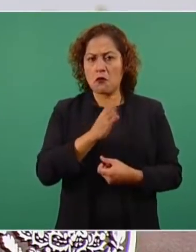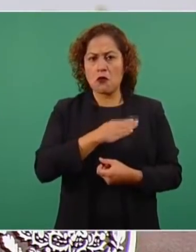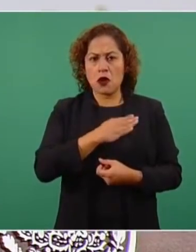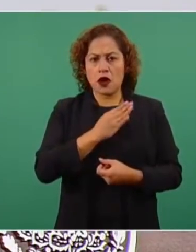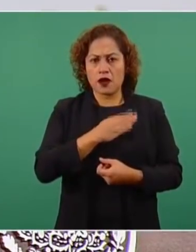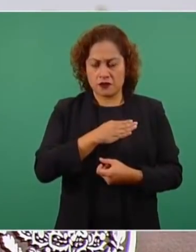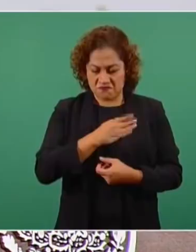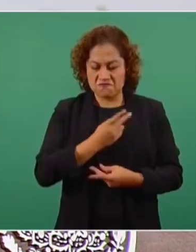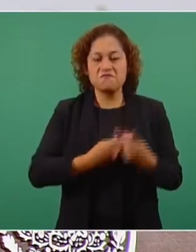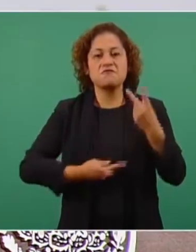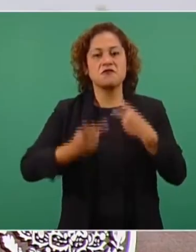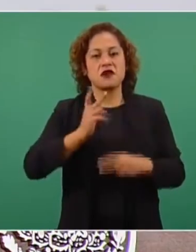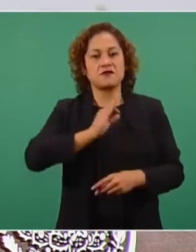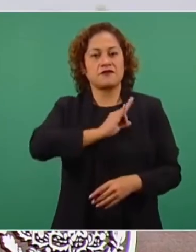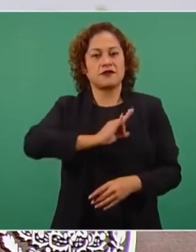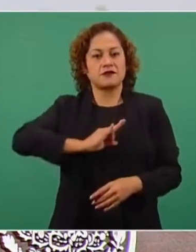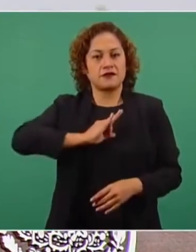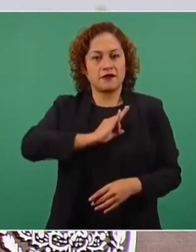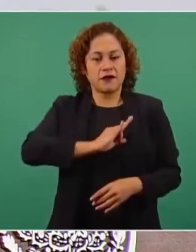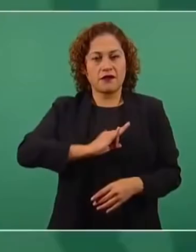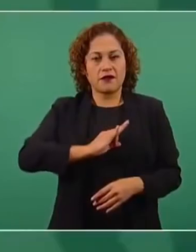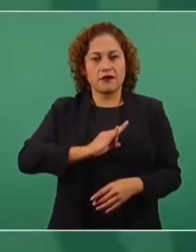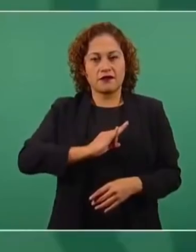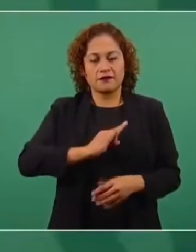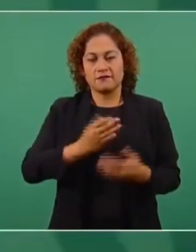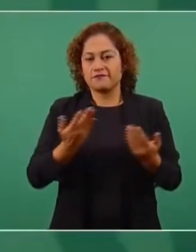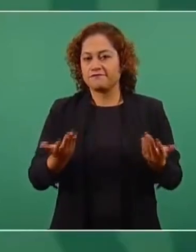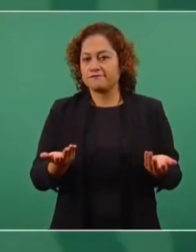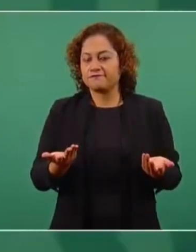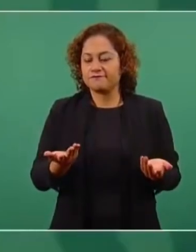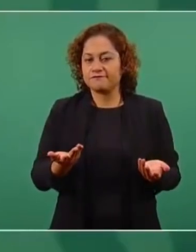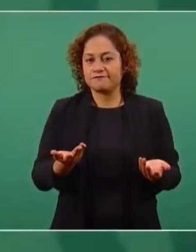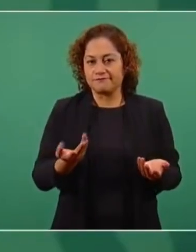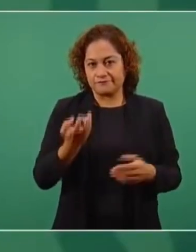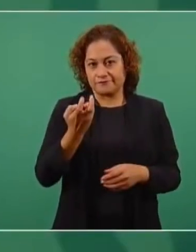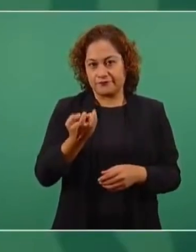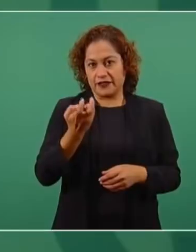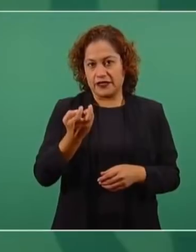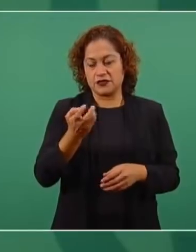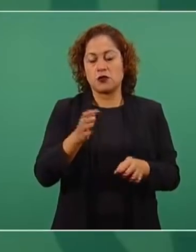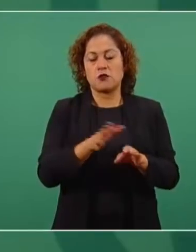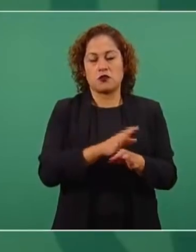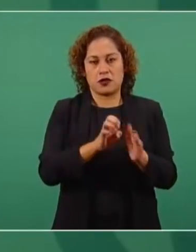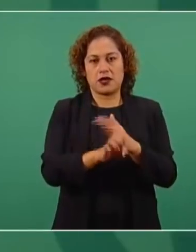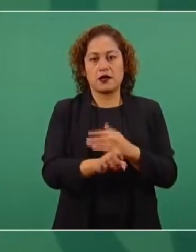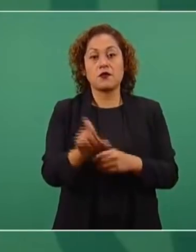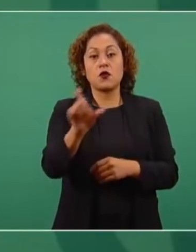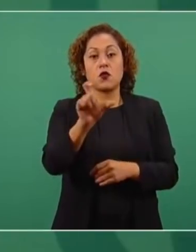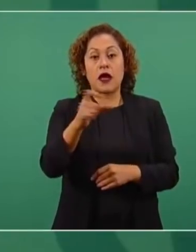Eso es cuando uno quiere a alguien, y yo quiero a mucha gente,